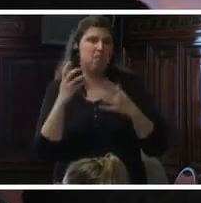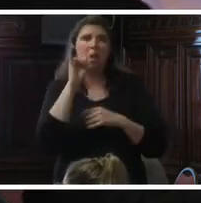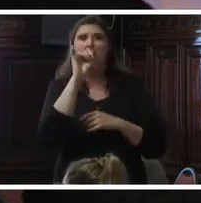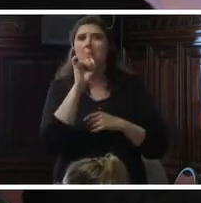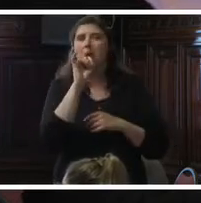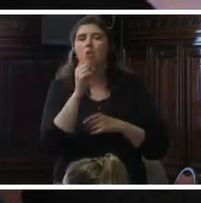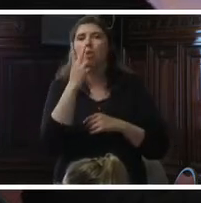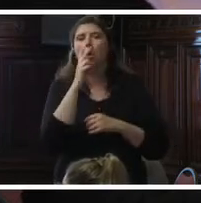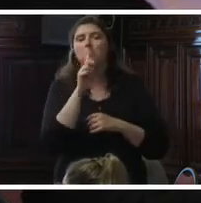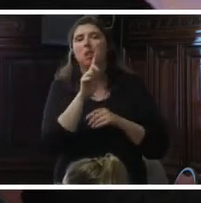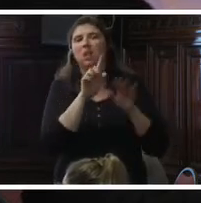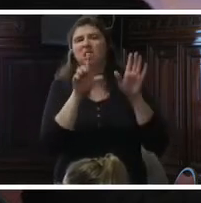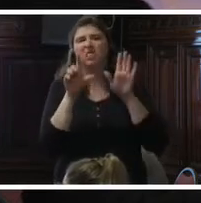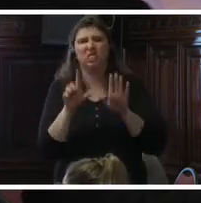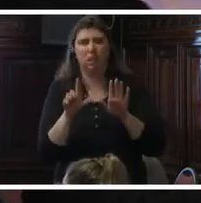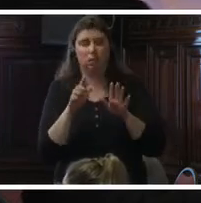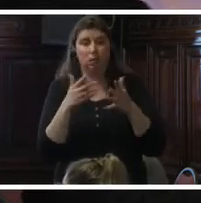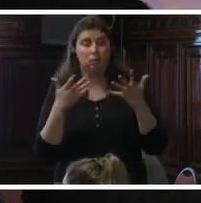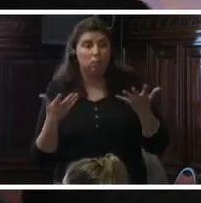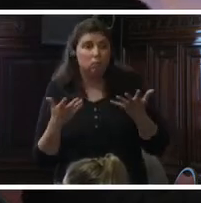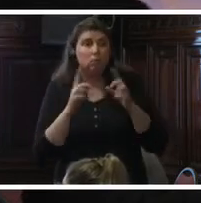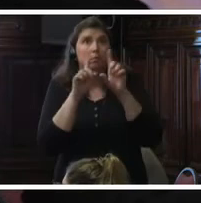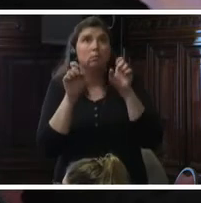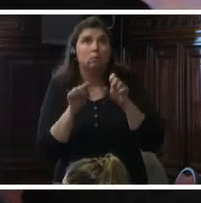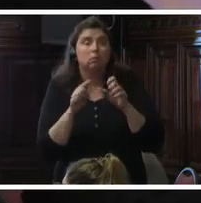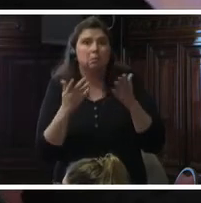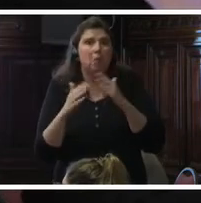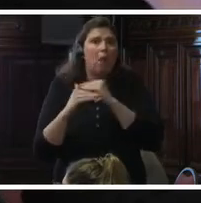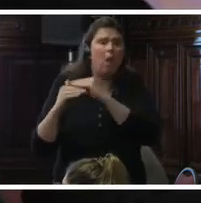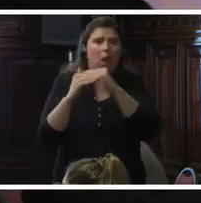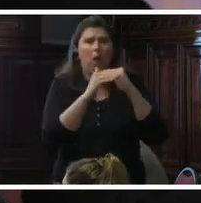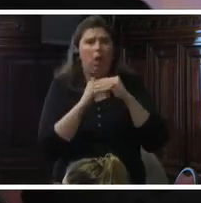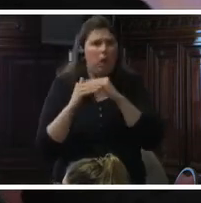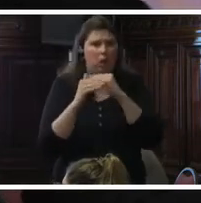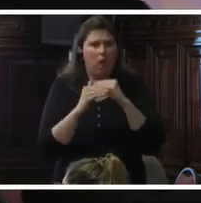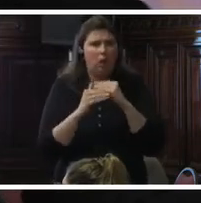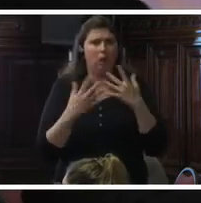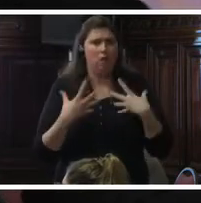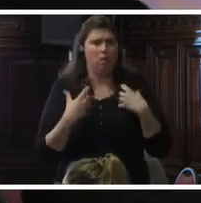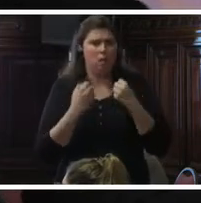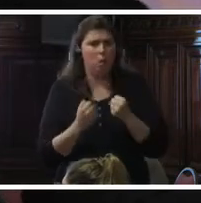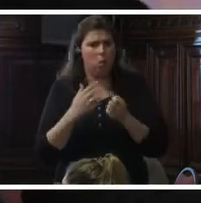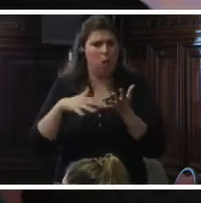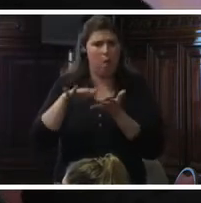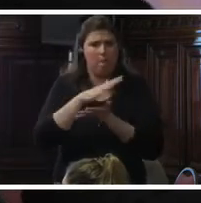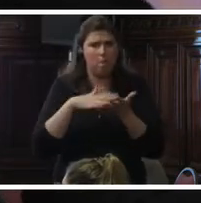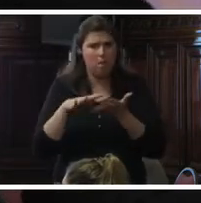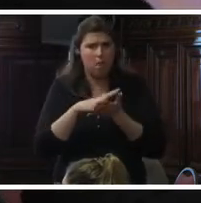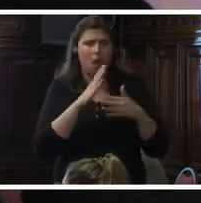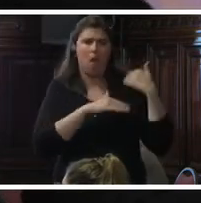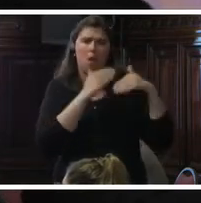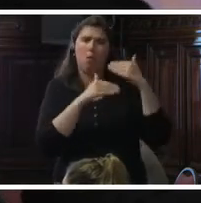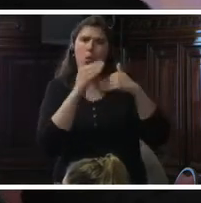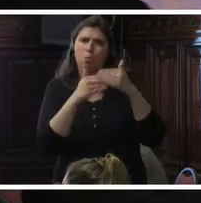2017, generando preocupación sobre la equidad, justicia social, ambiental y reproductiva, sin que hasta hoy hayan